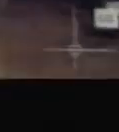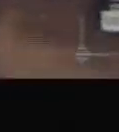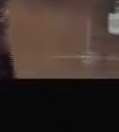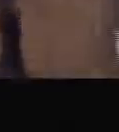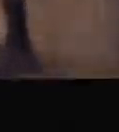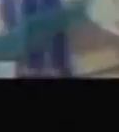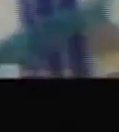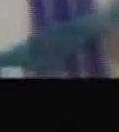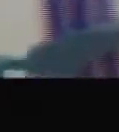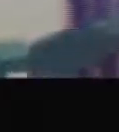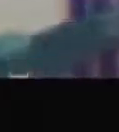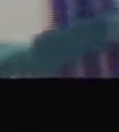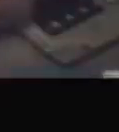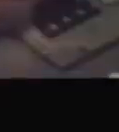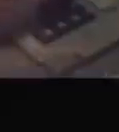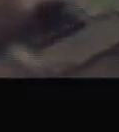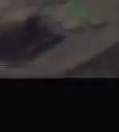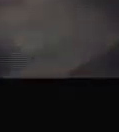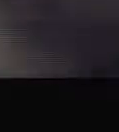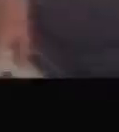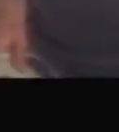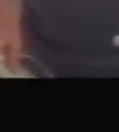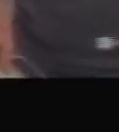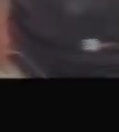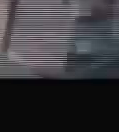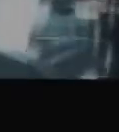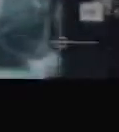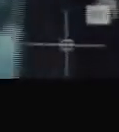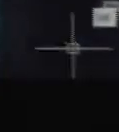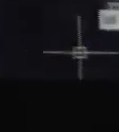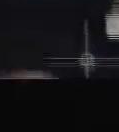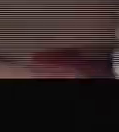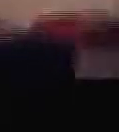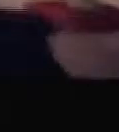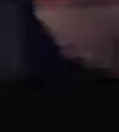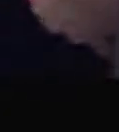Te mantendremos informado con todo lo que necesitas saber